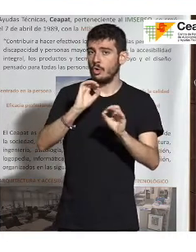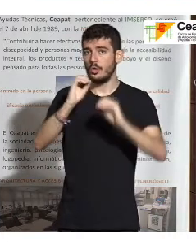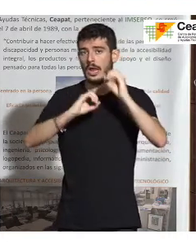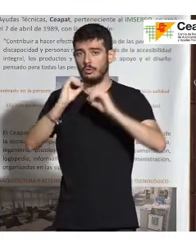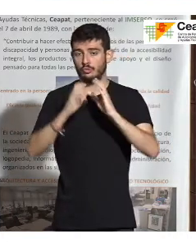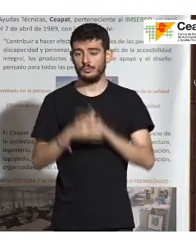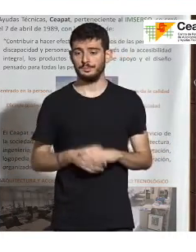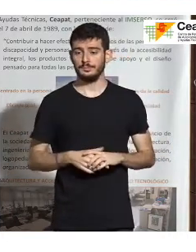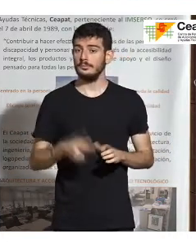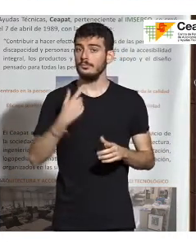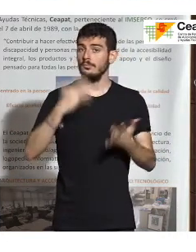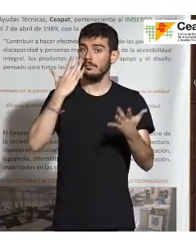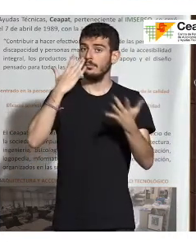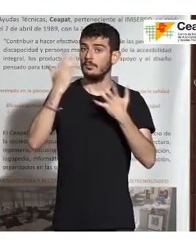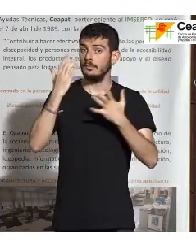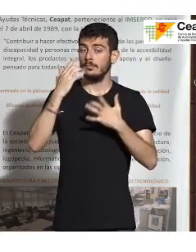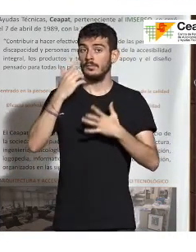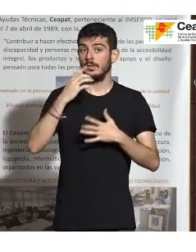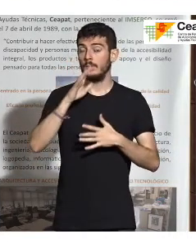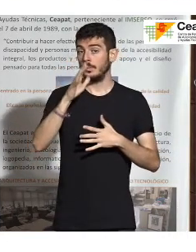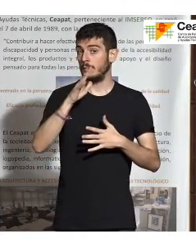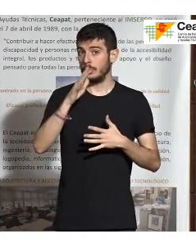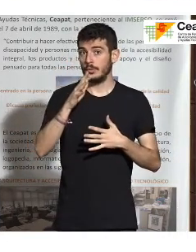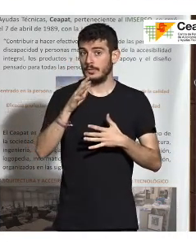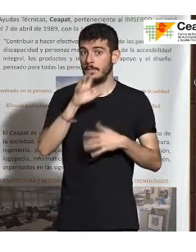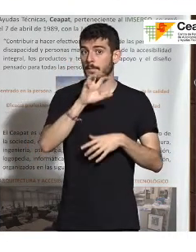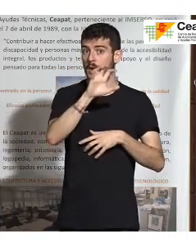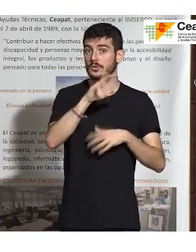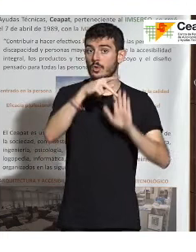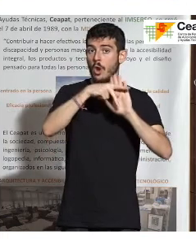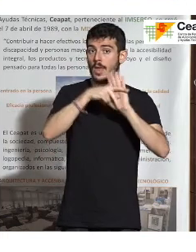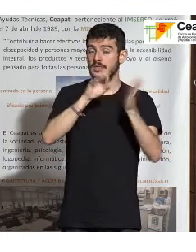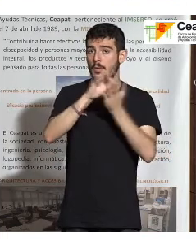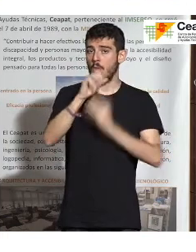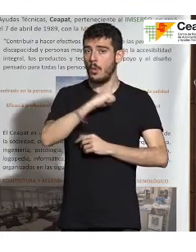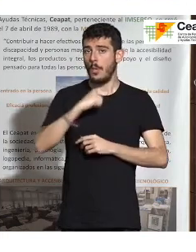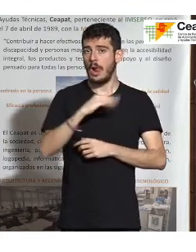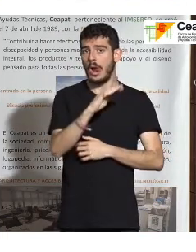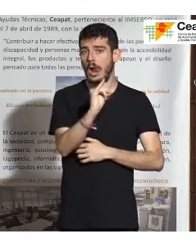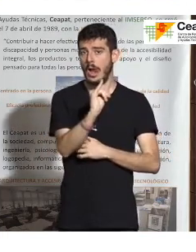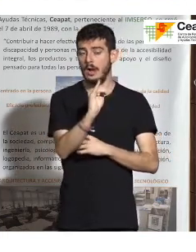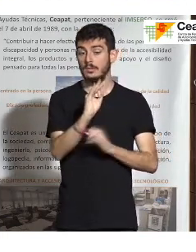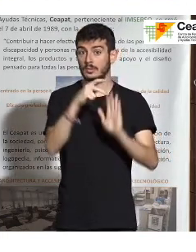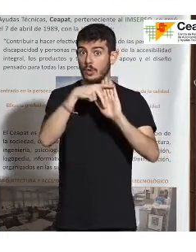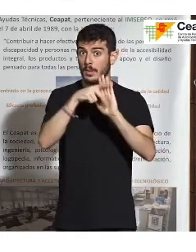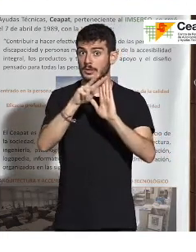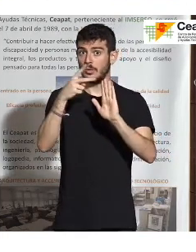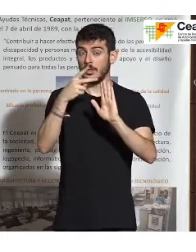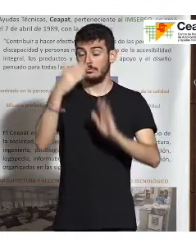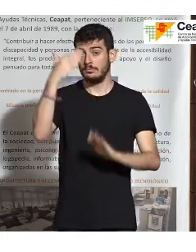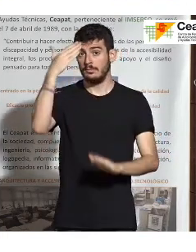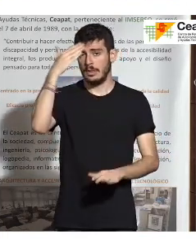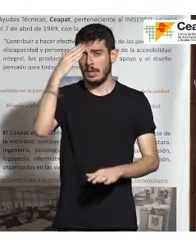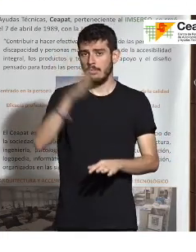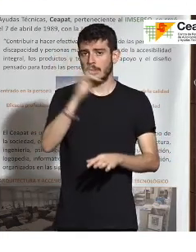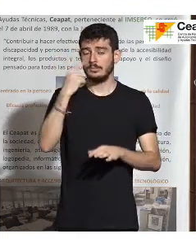como reflejamos ahí por ser un país en el que tenemos una norma propia del servicio. Y en esta segunda norma, principalmente, y de